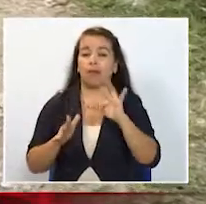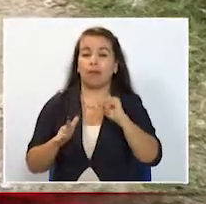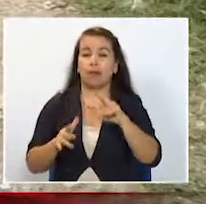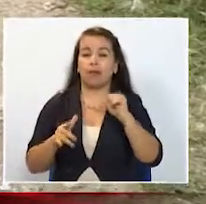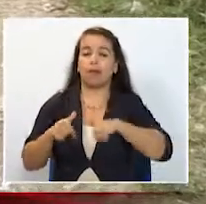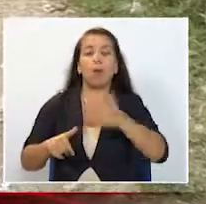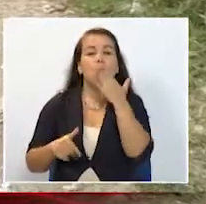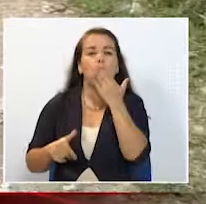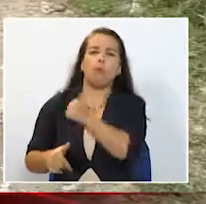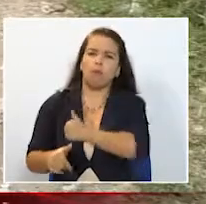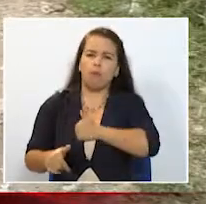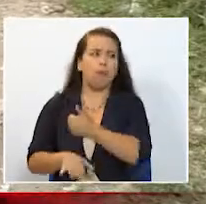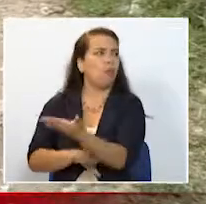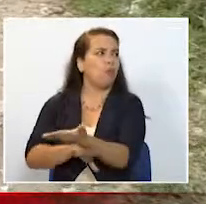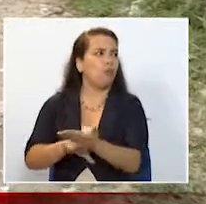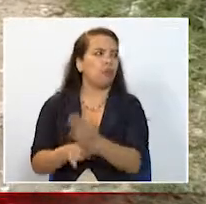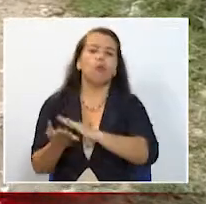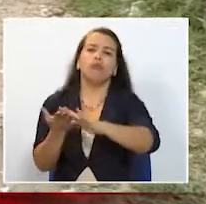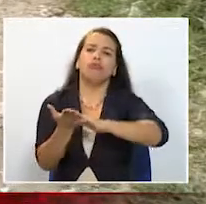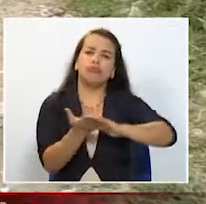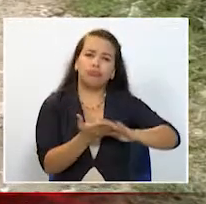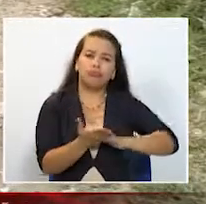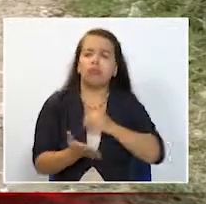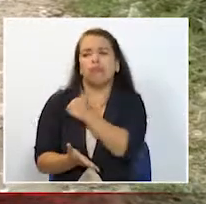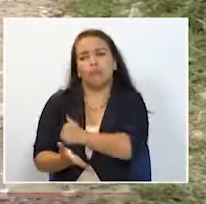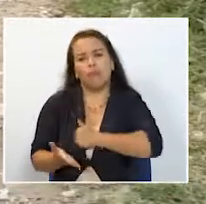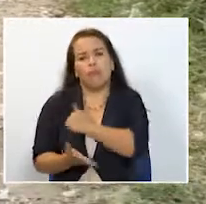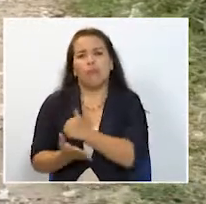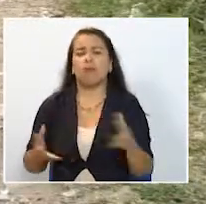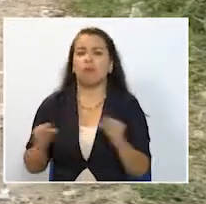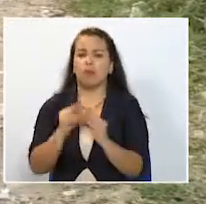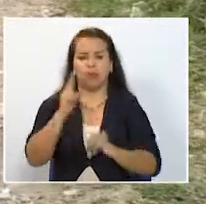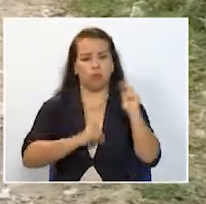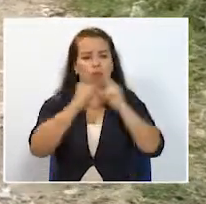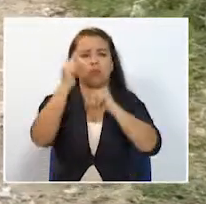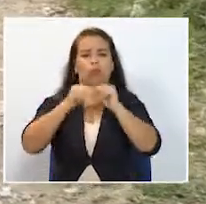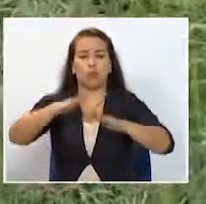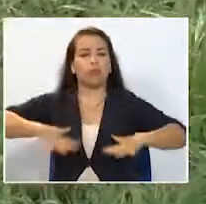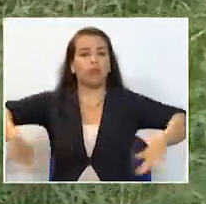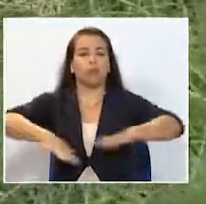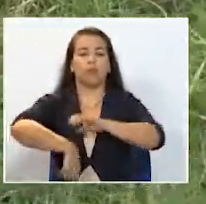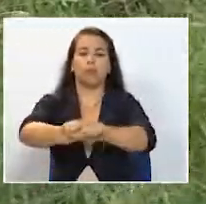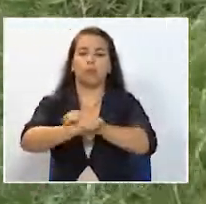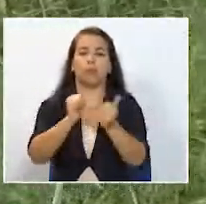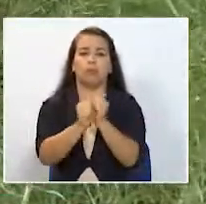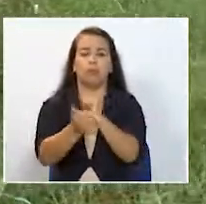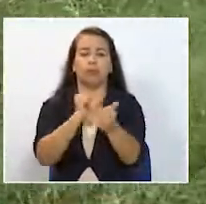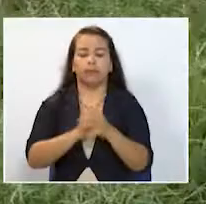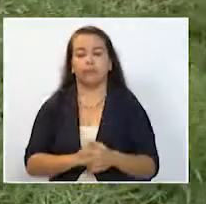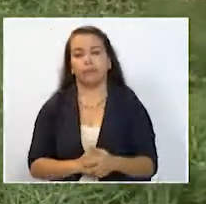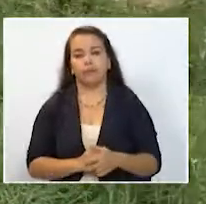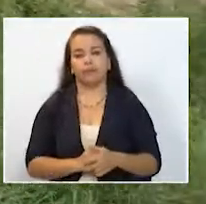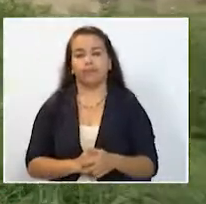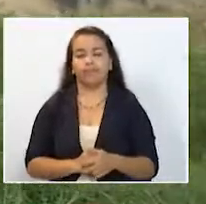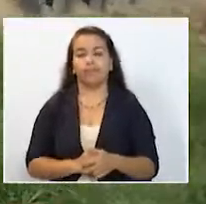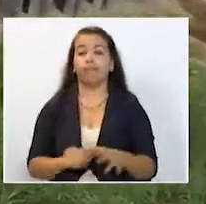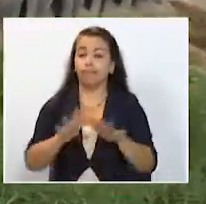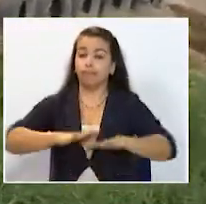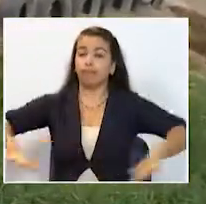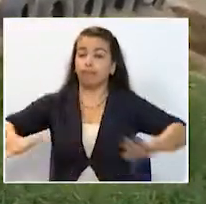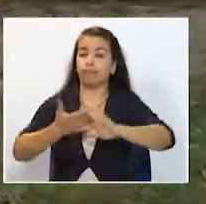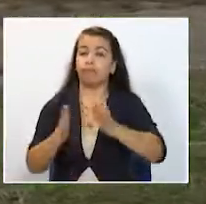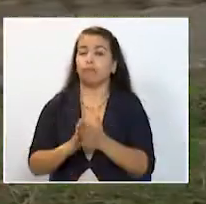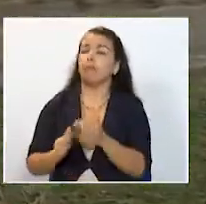y requieren la pavimentación de unas calles y la construcción de escenarios deportivos La comunidad de Villa Italia en Calarca